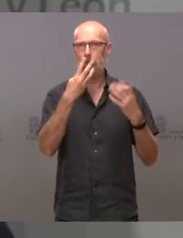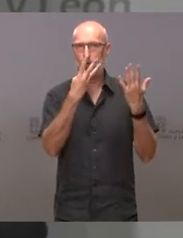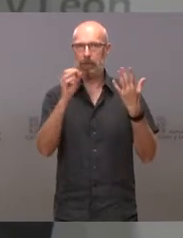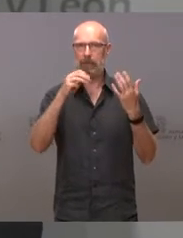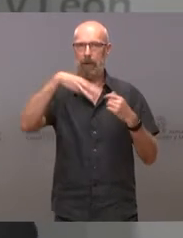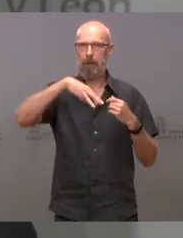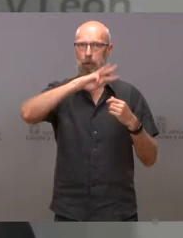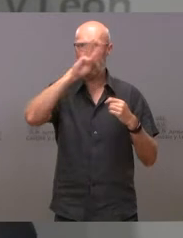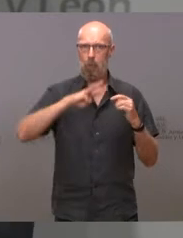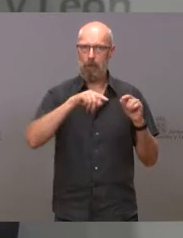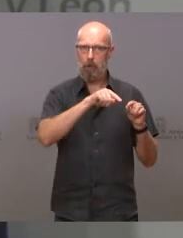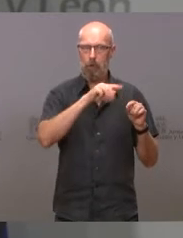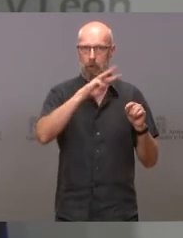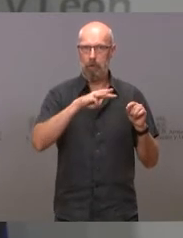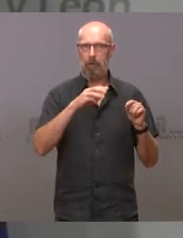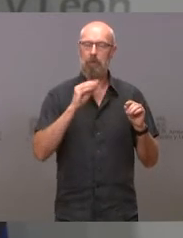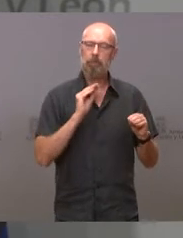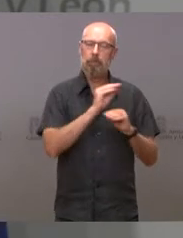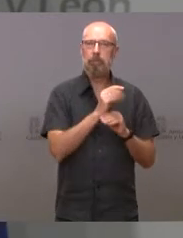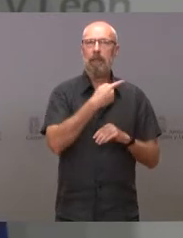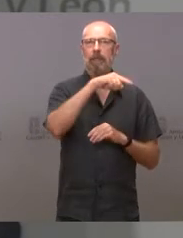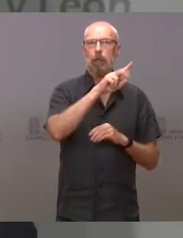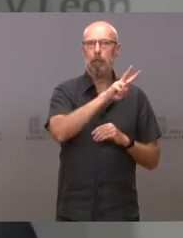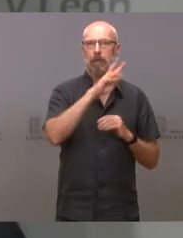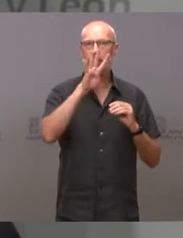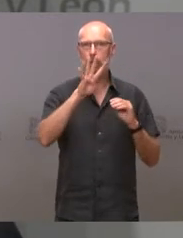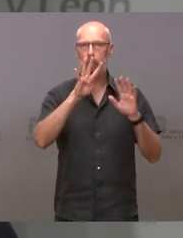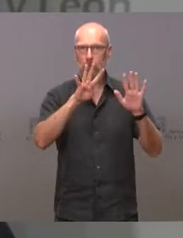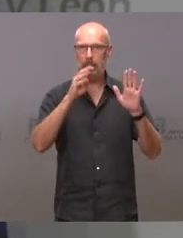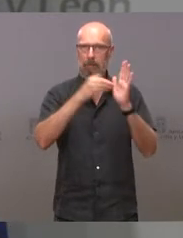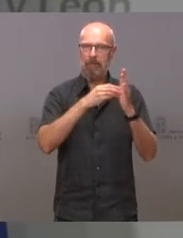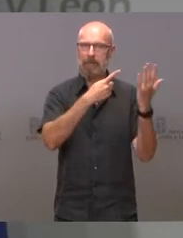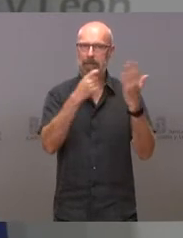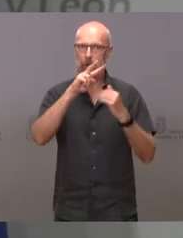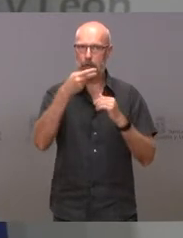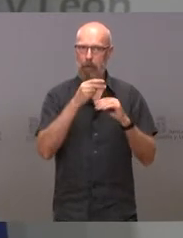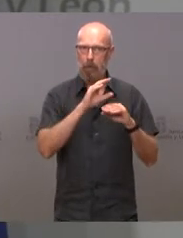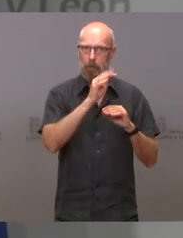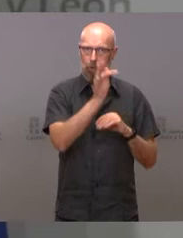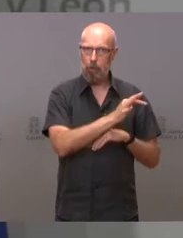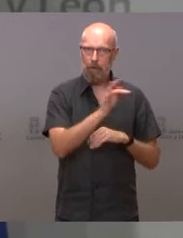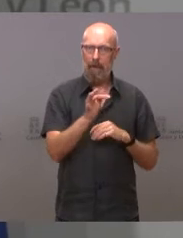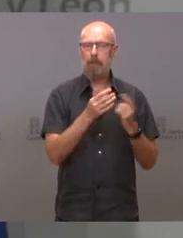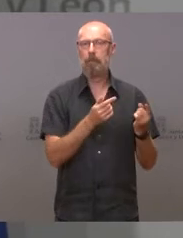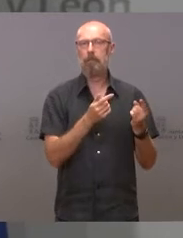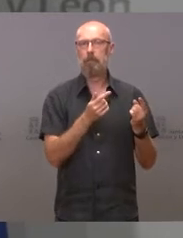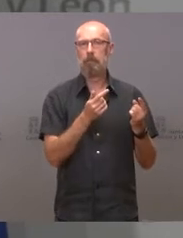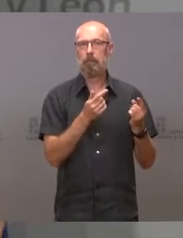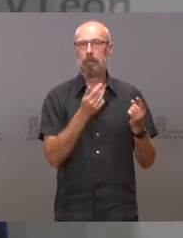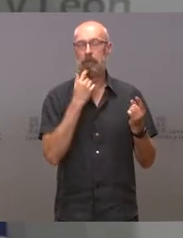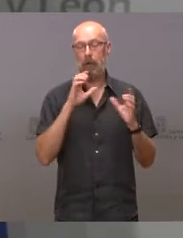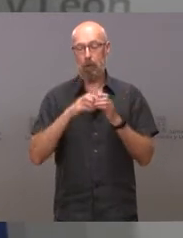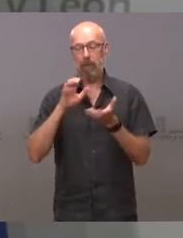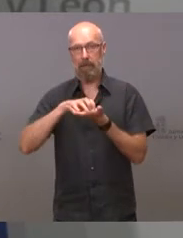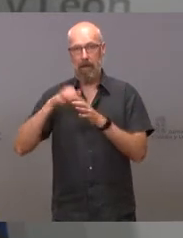La inversión total son 129.600 euros para la cual había solicitado la colaboración de la Junta